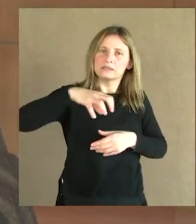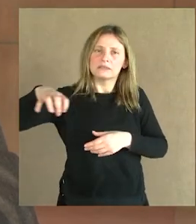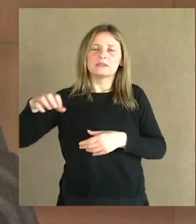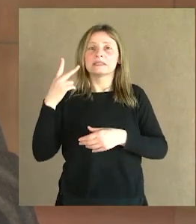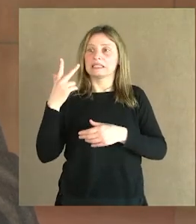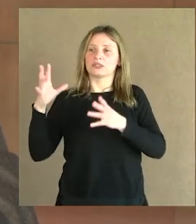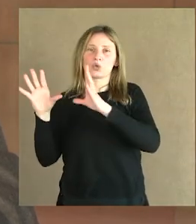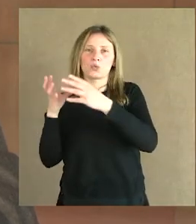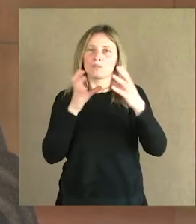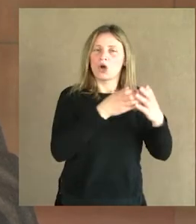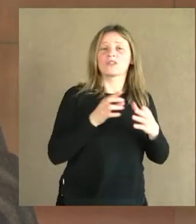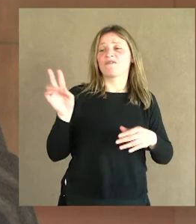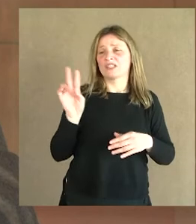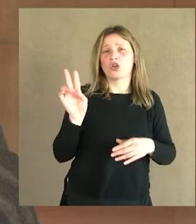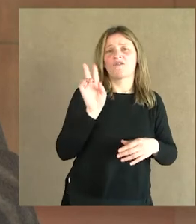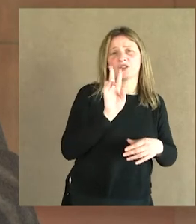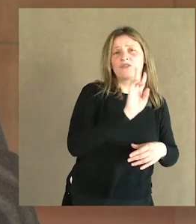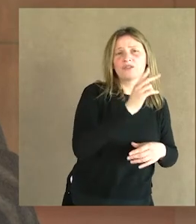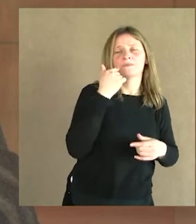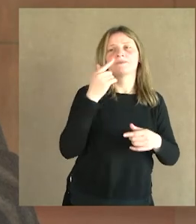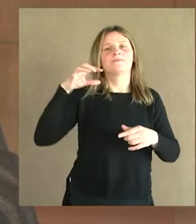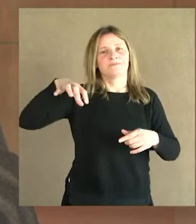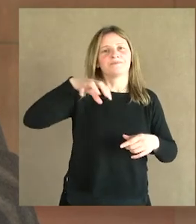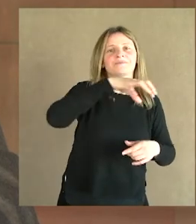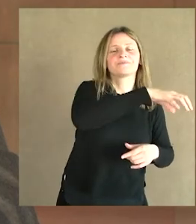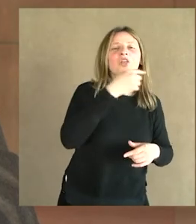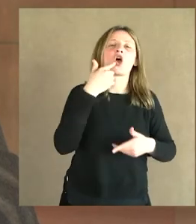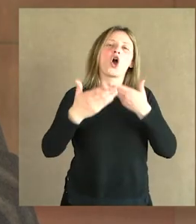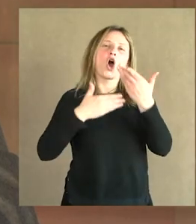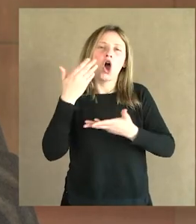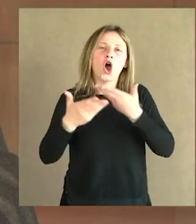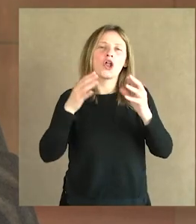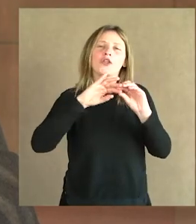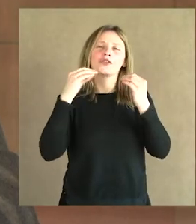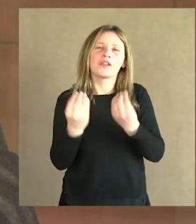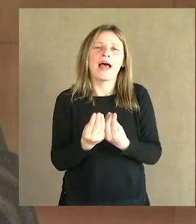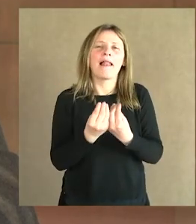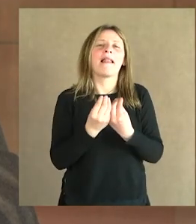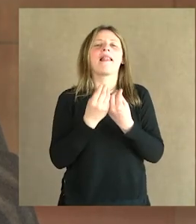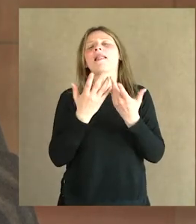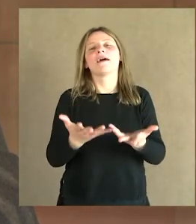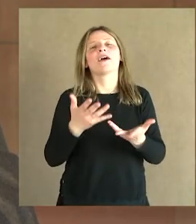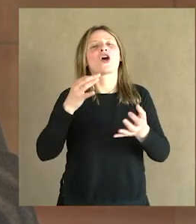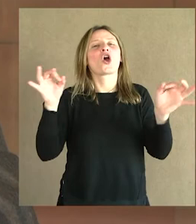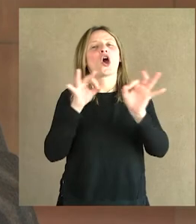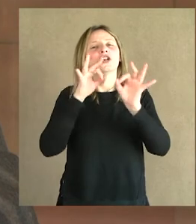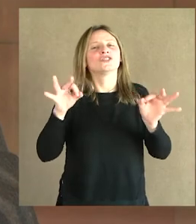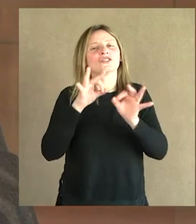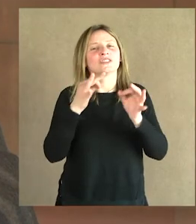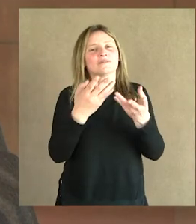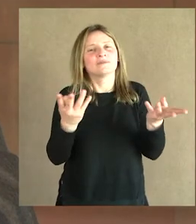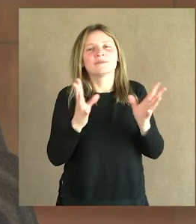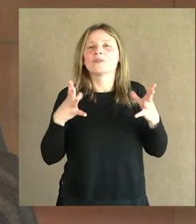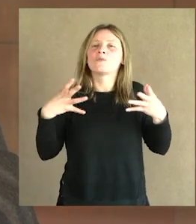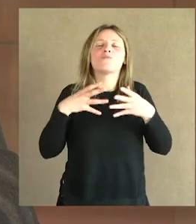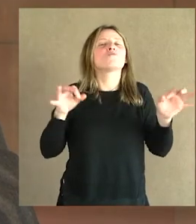grupos de 22 personas, participando el Coro en su totalidad en el concierto junto al Conjunto Nacional